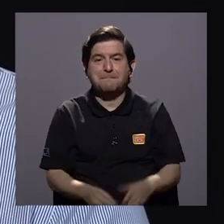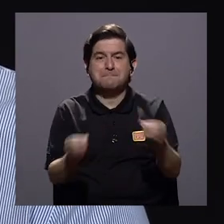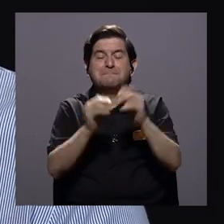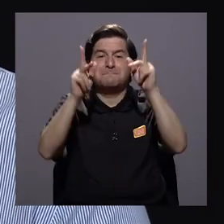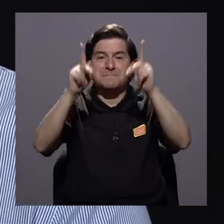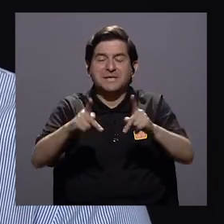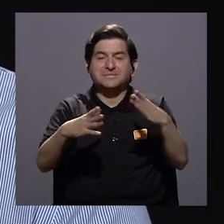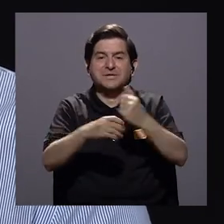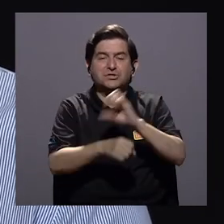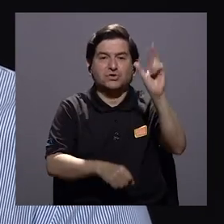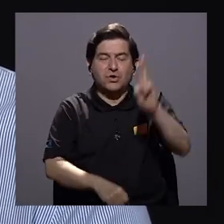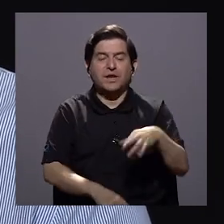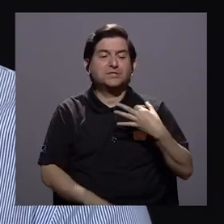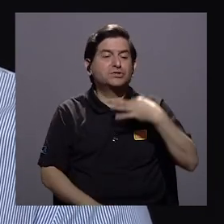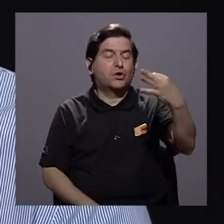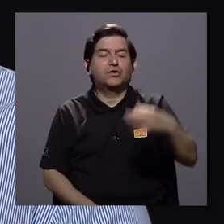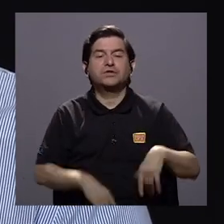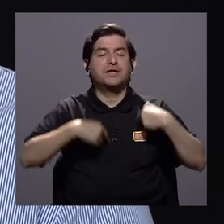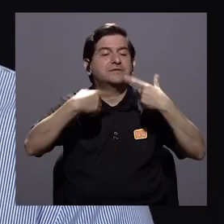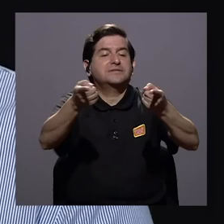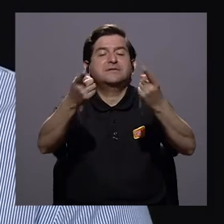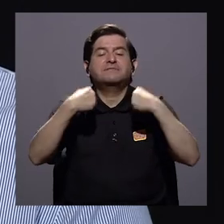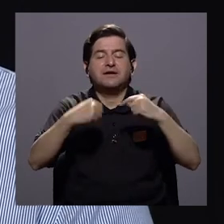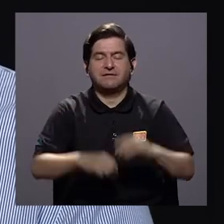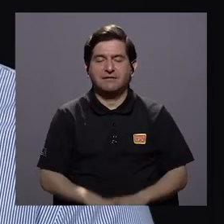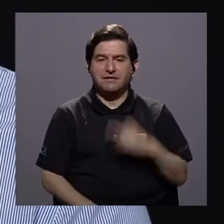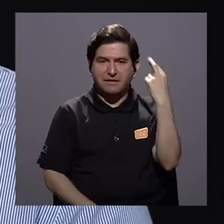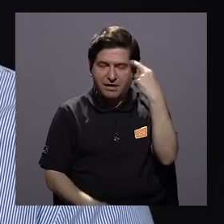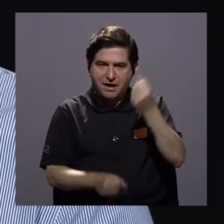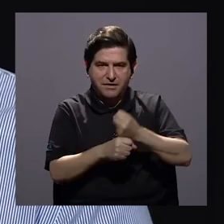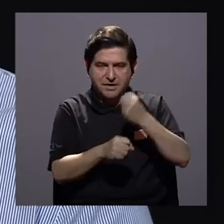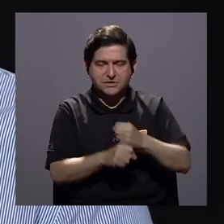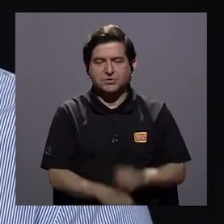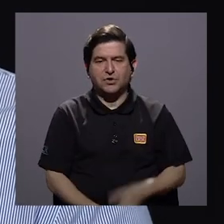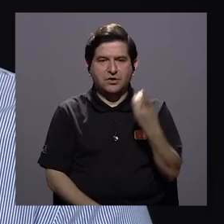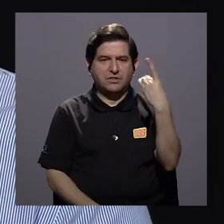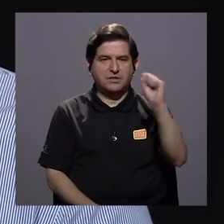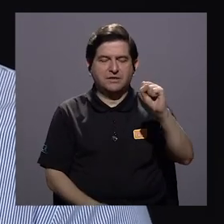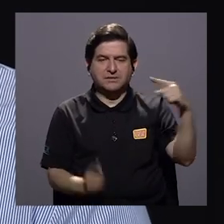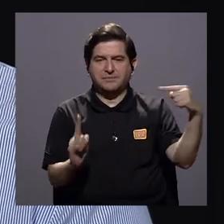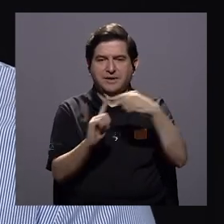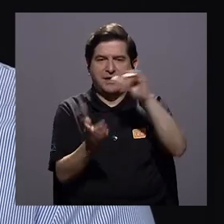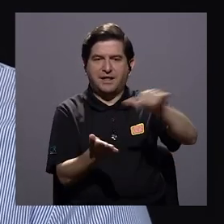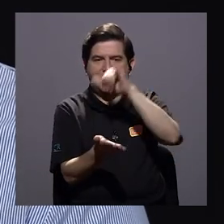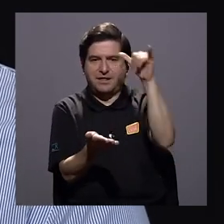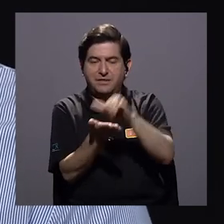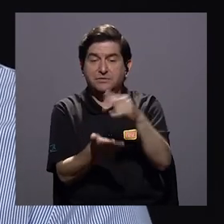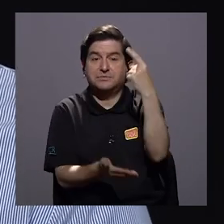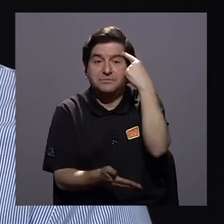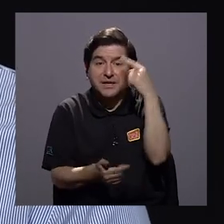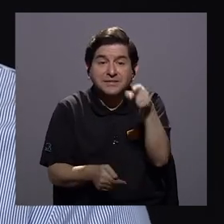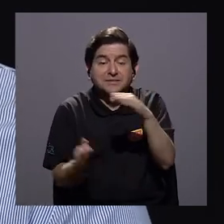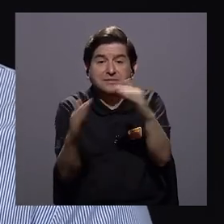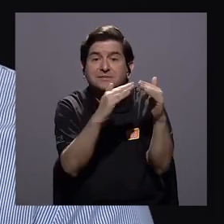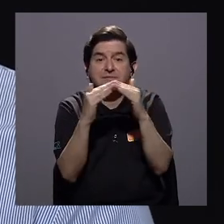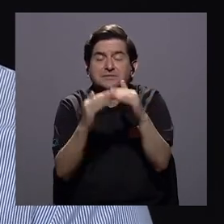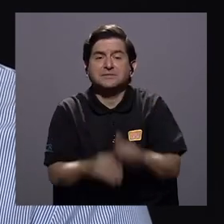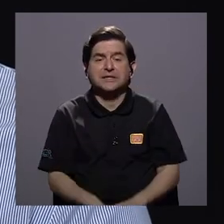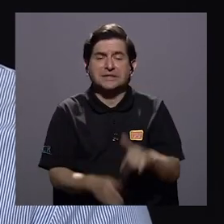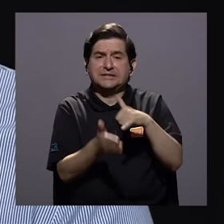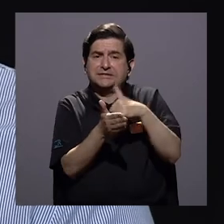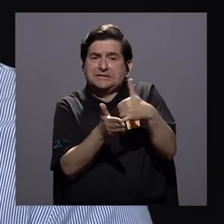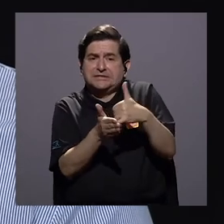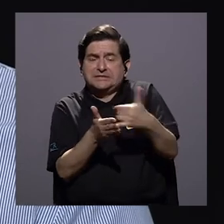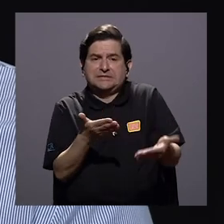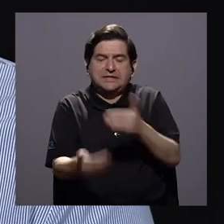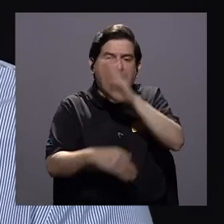viaje que más personas hacen en Costa Rica todos los días por motivos de trabajo bueno pues imagínese esto en esta población que es